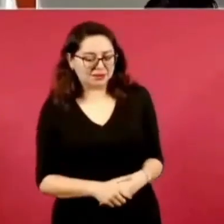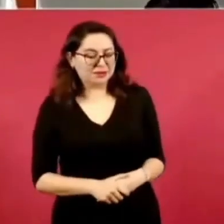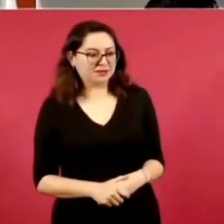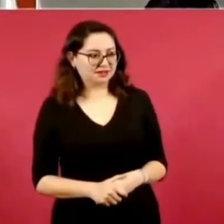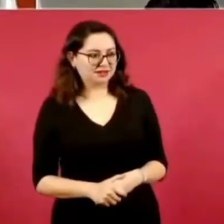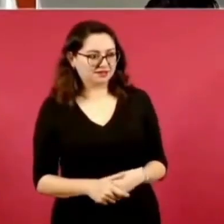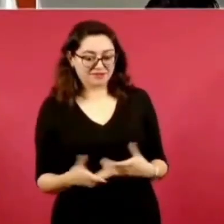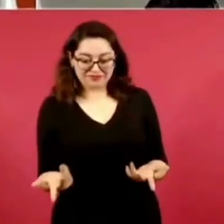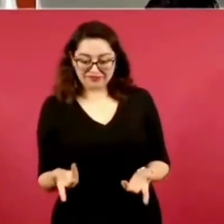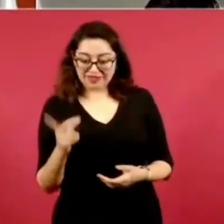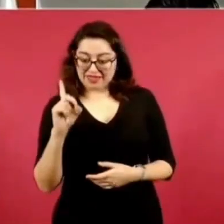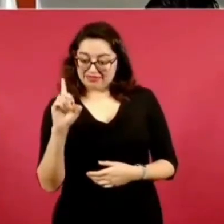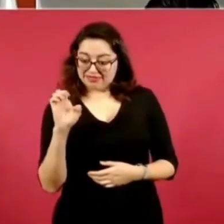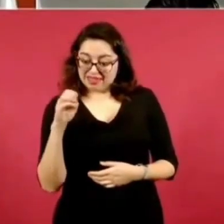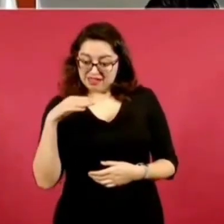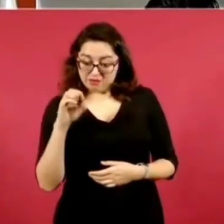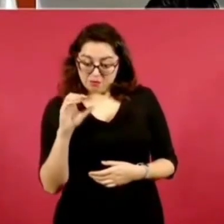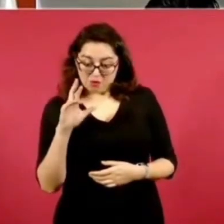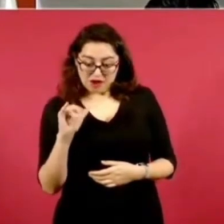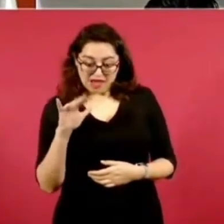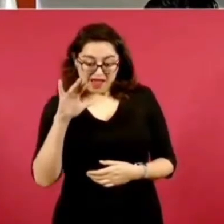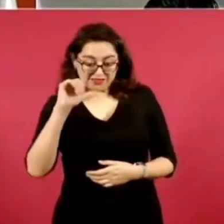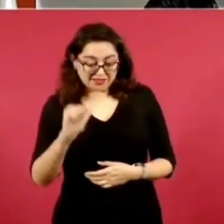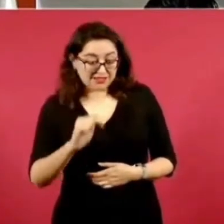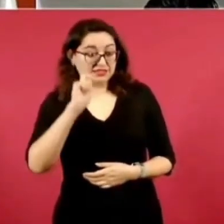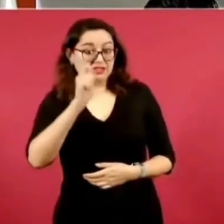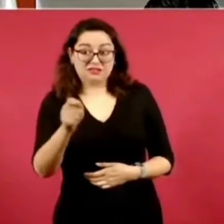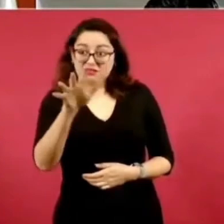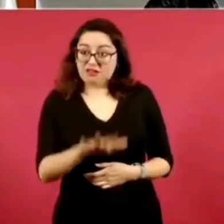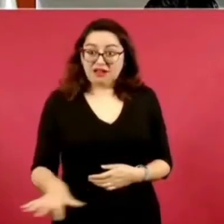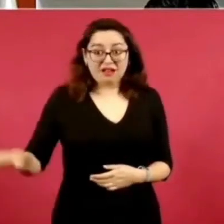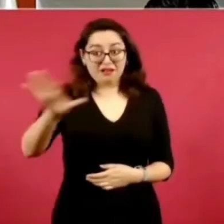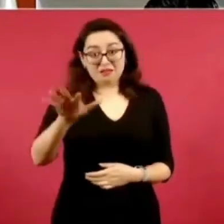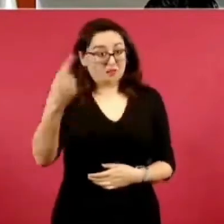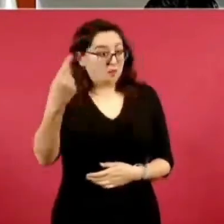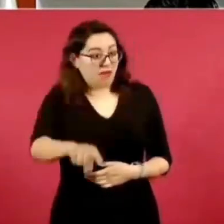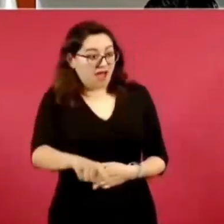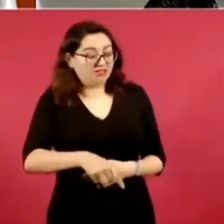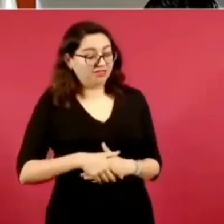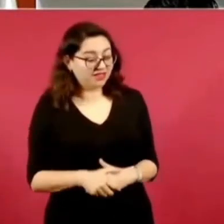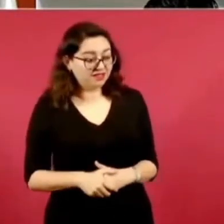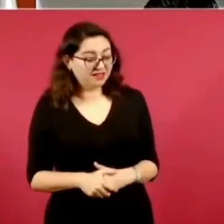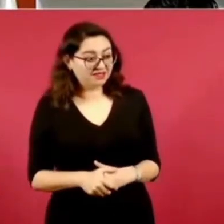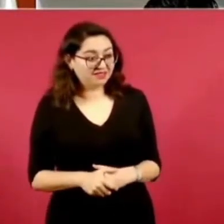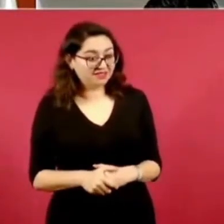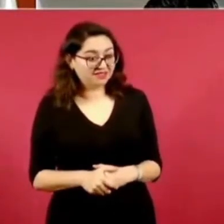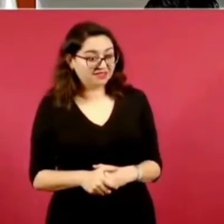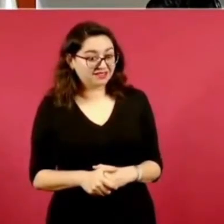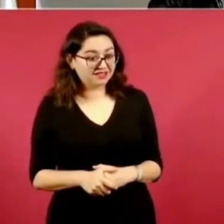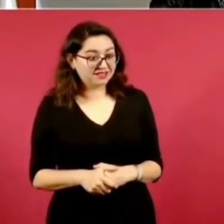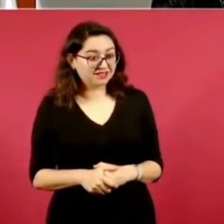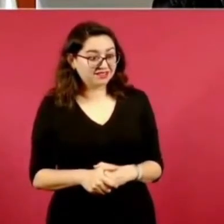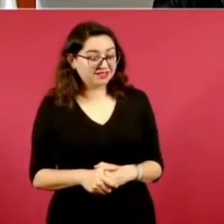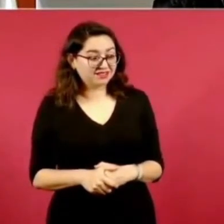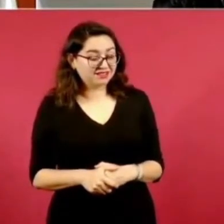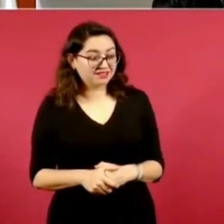y es el pueblo